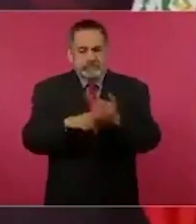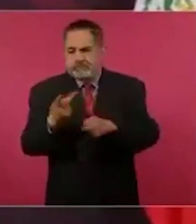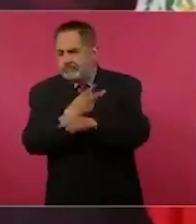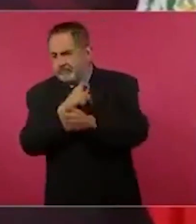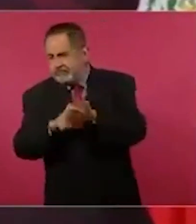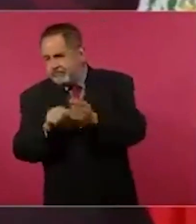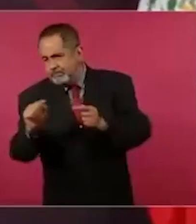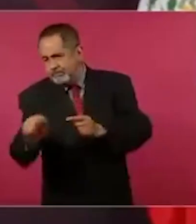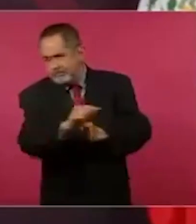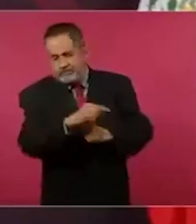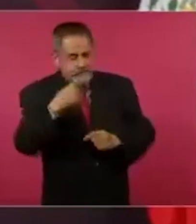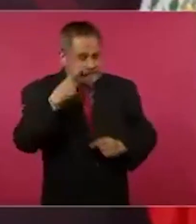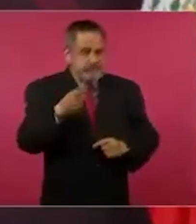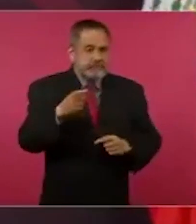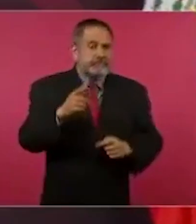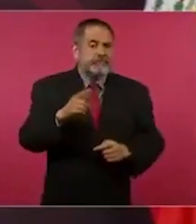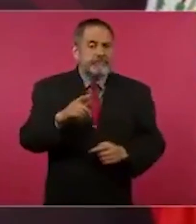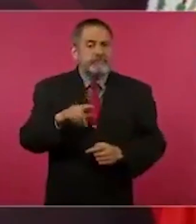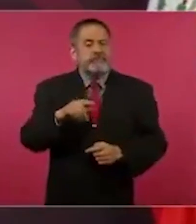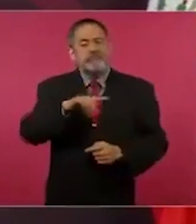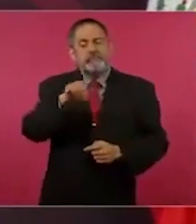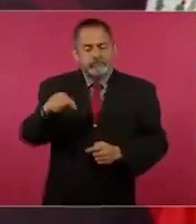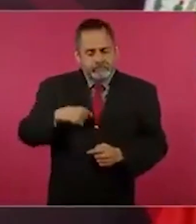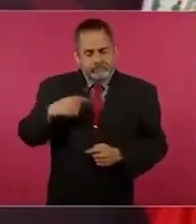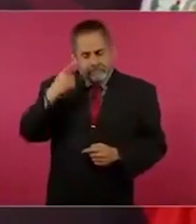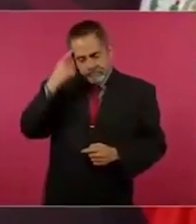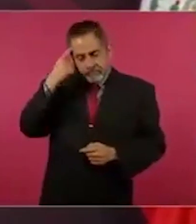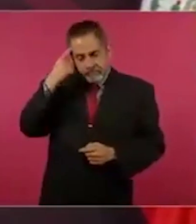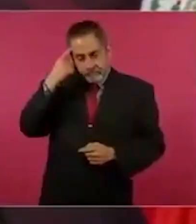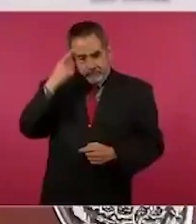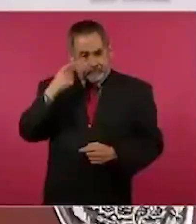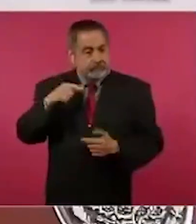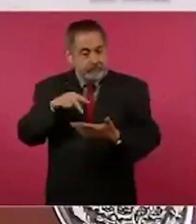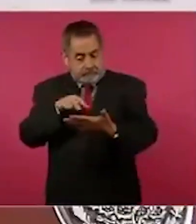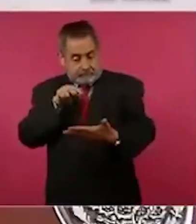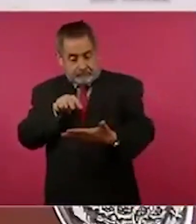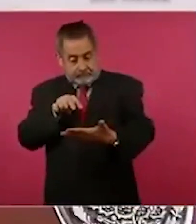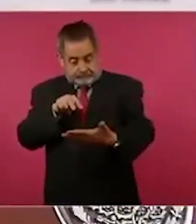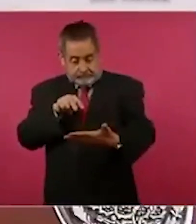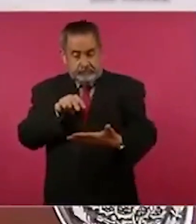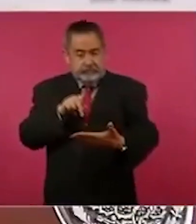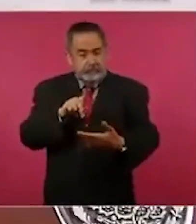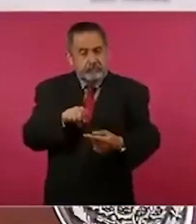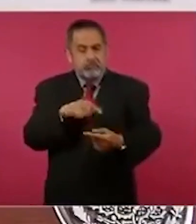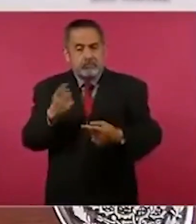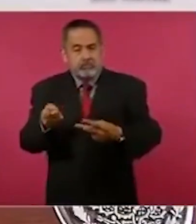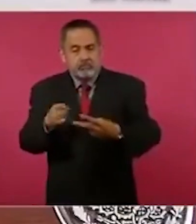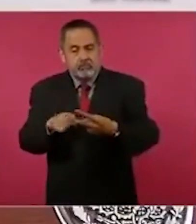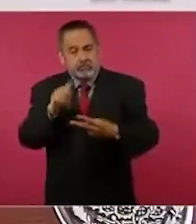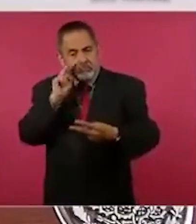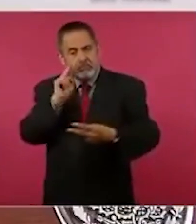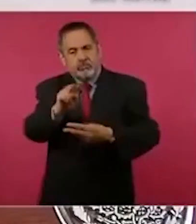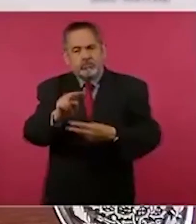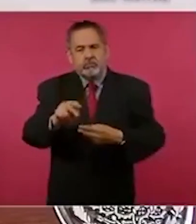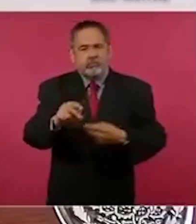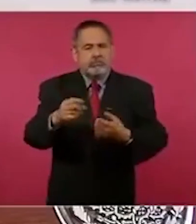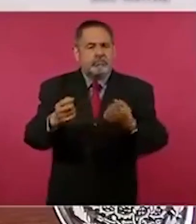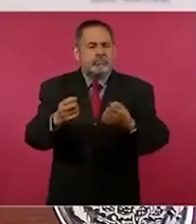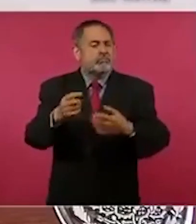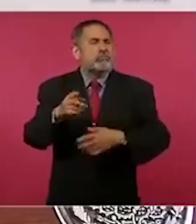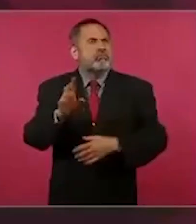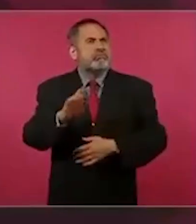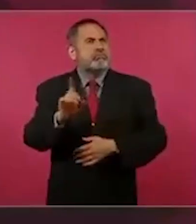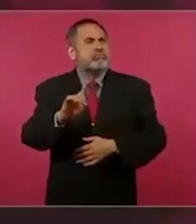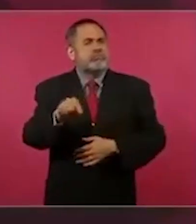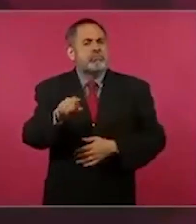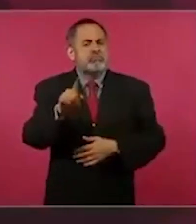Y luego me tocó ver a un conductor de radio, que